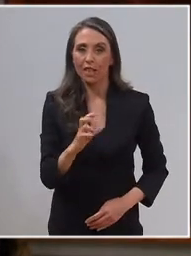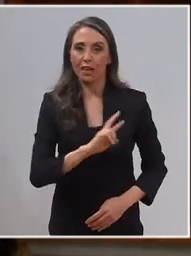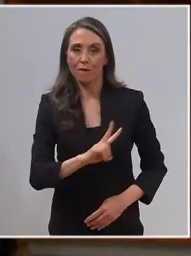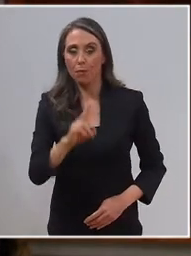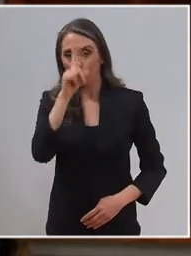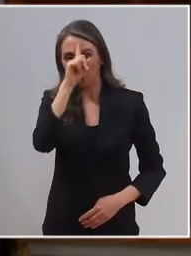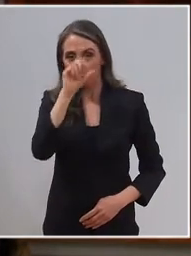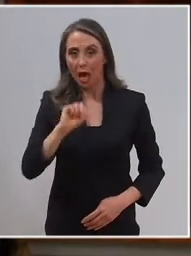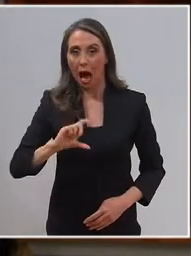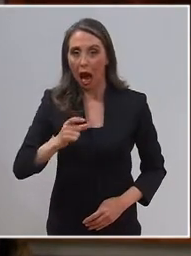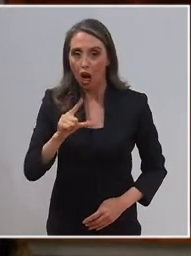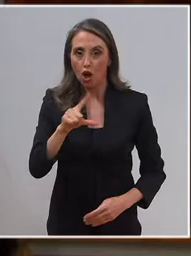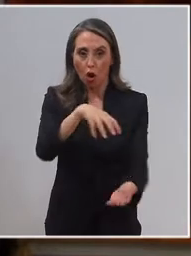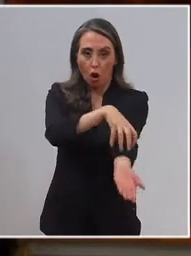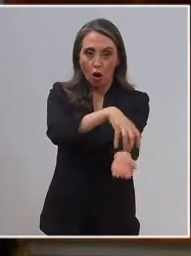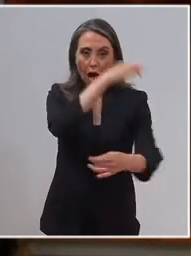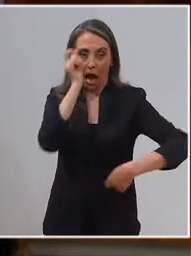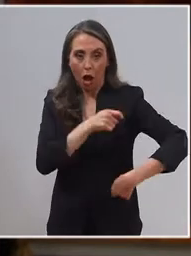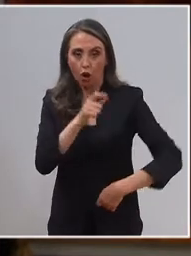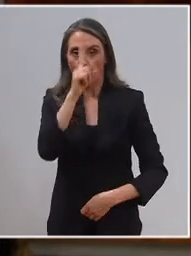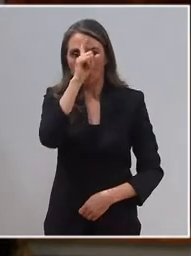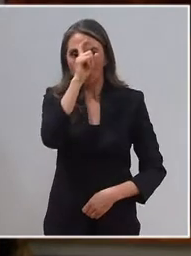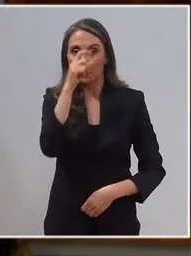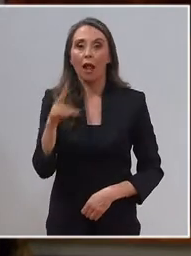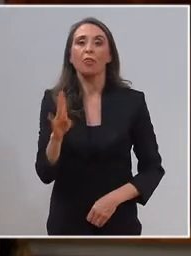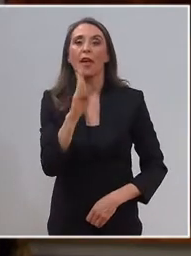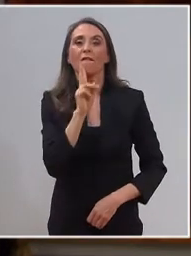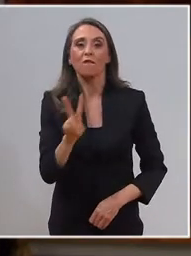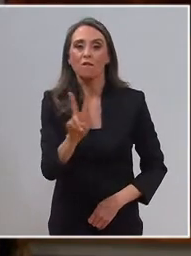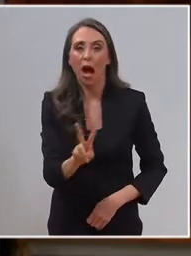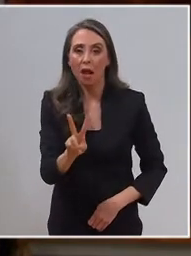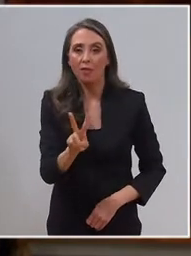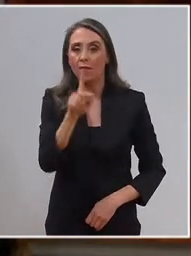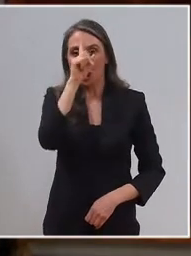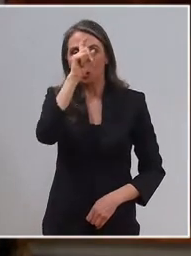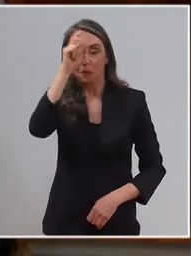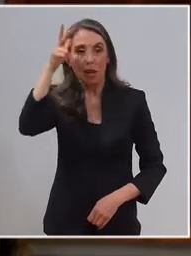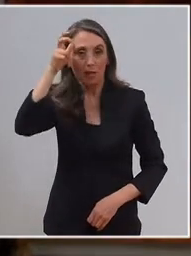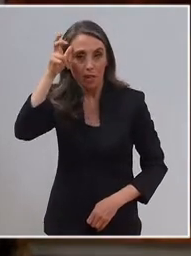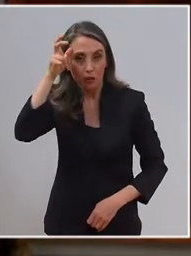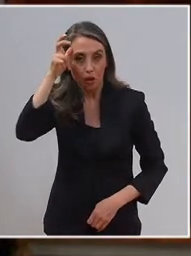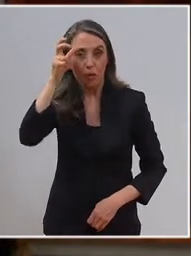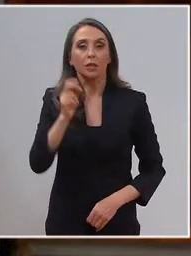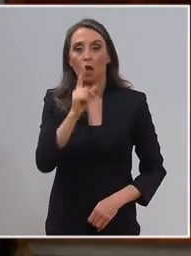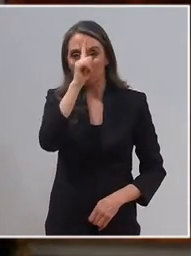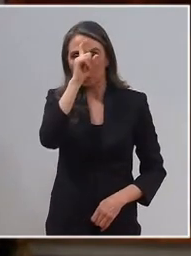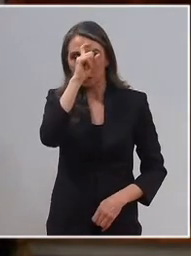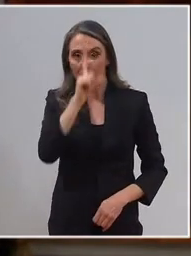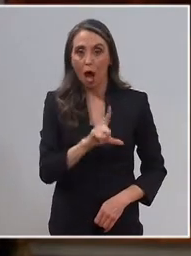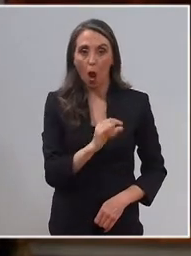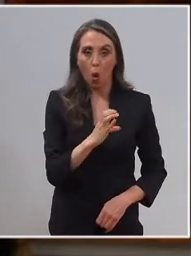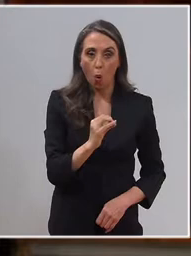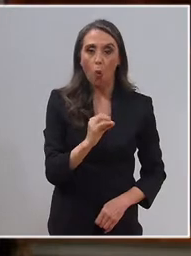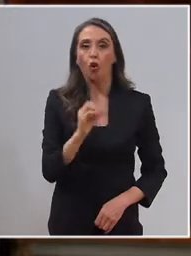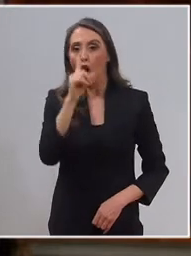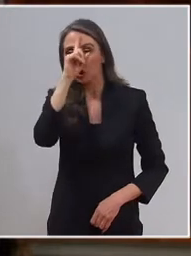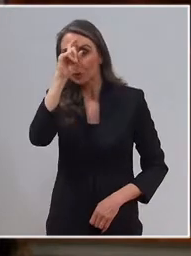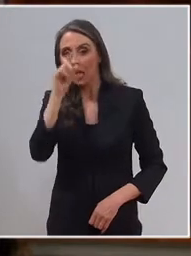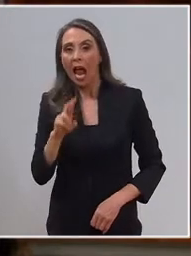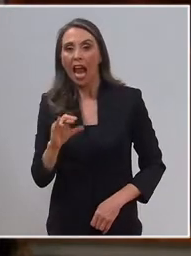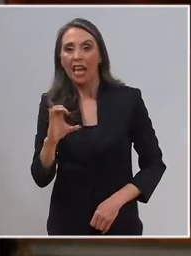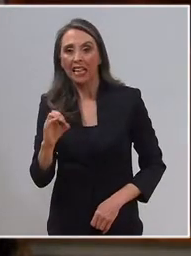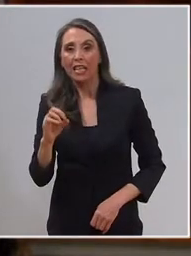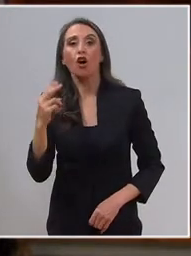Hospital de Angol en la Araucanía, el Hospital Base de Valdivia, el Regional de Coyhaique y el Barro Luco y el Roberto del Río